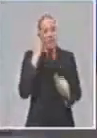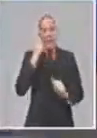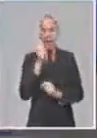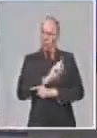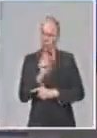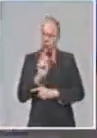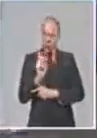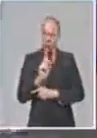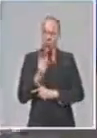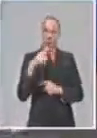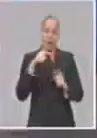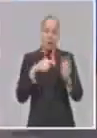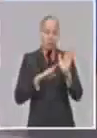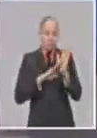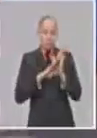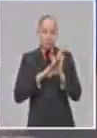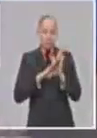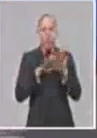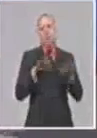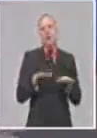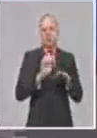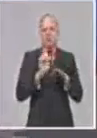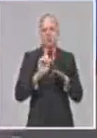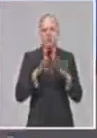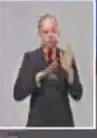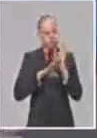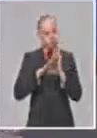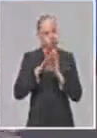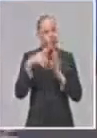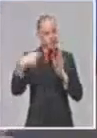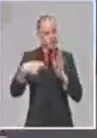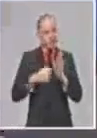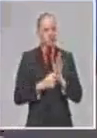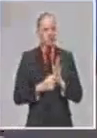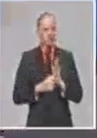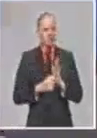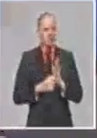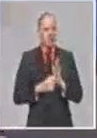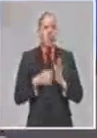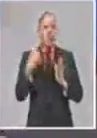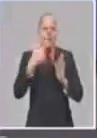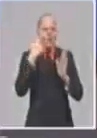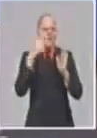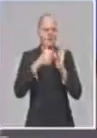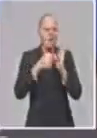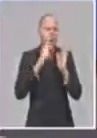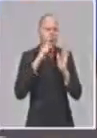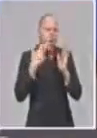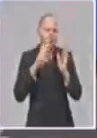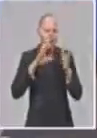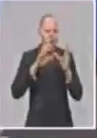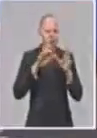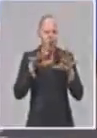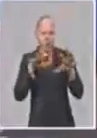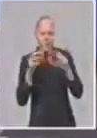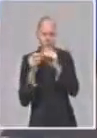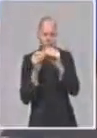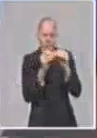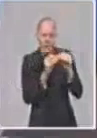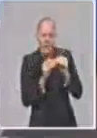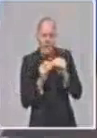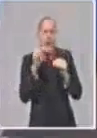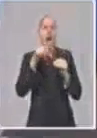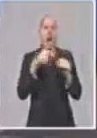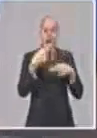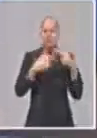paralizaciones en su implementación. Y eso es que estudiar bien los escenarios, hay que buscar bien los mecanismos. Por lo tanto, no se trata de